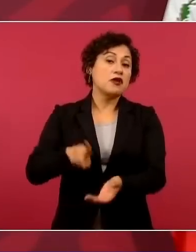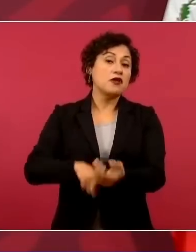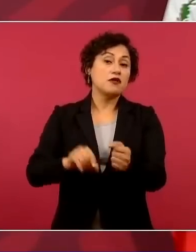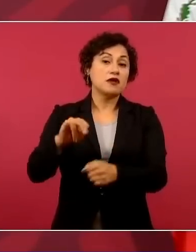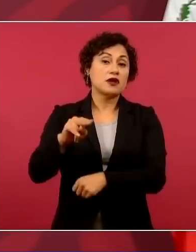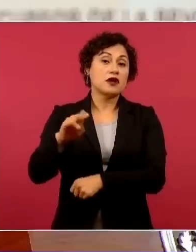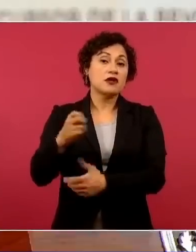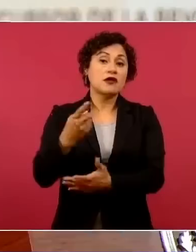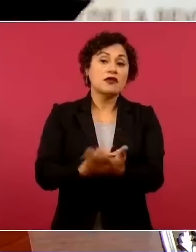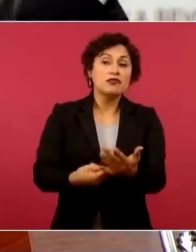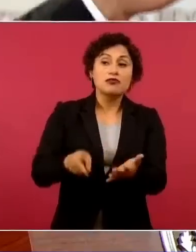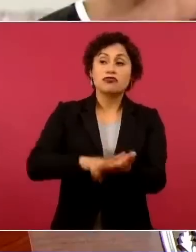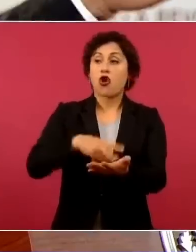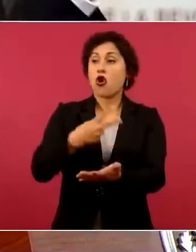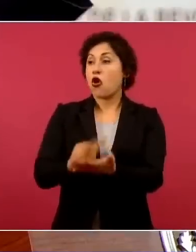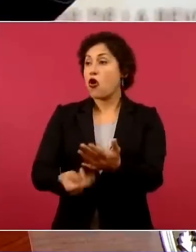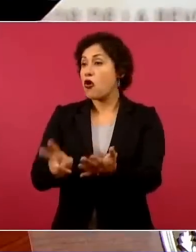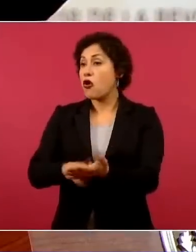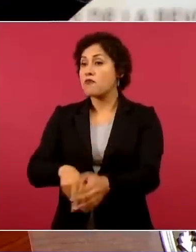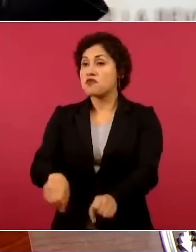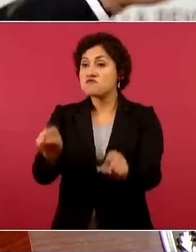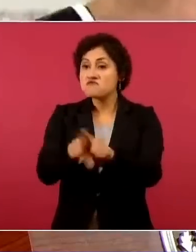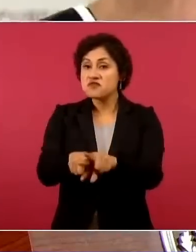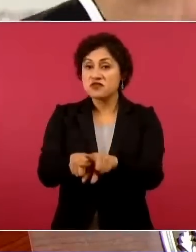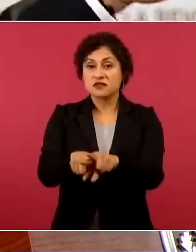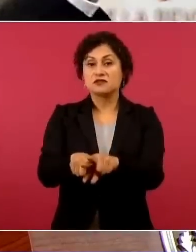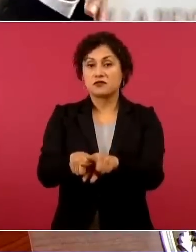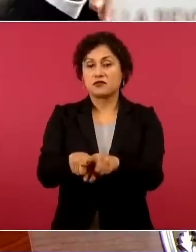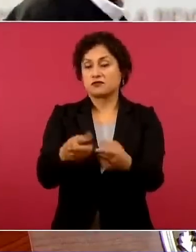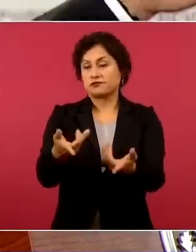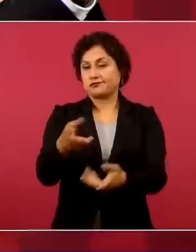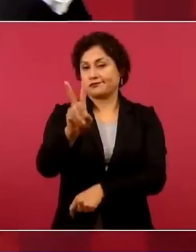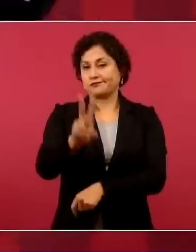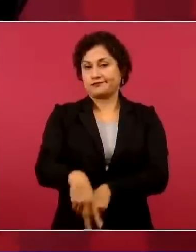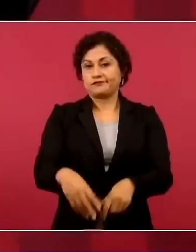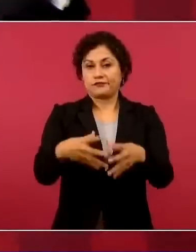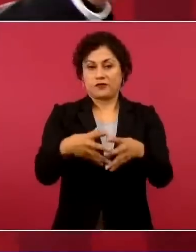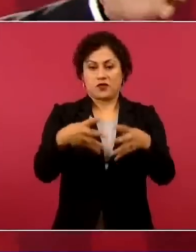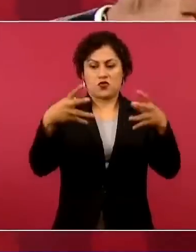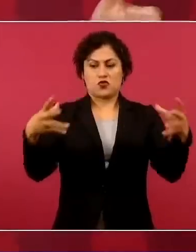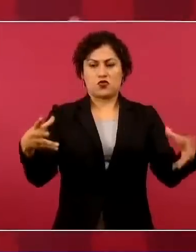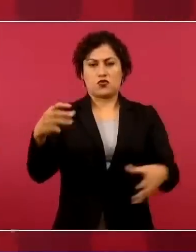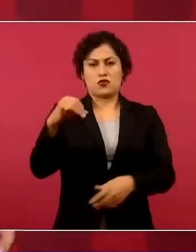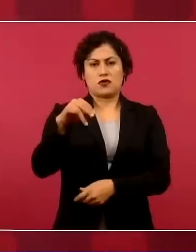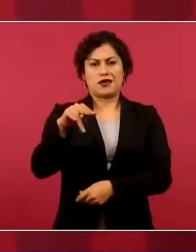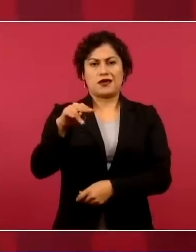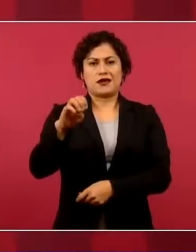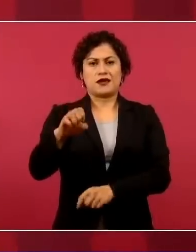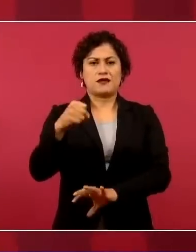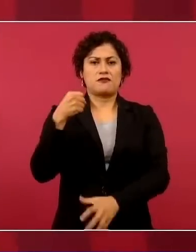que es un aparato oneroso, costosísimo.